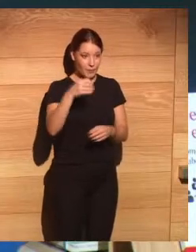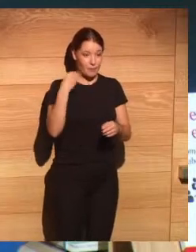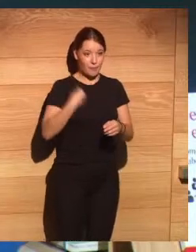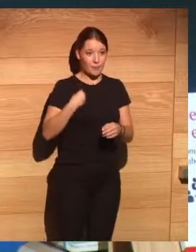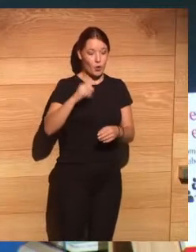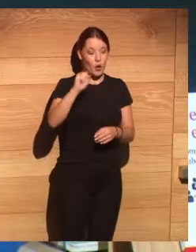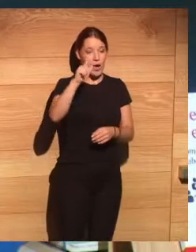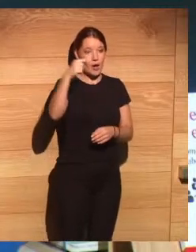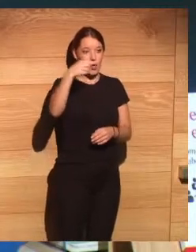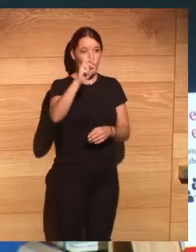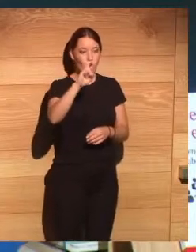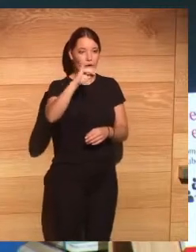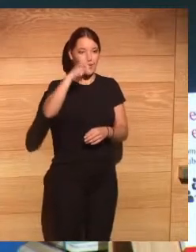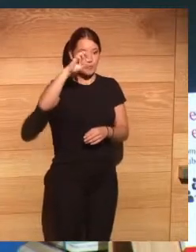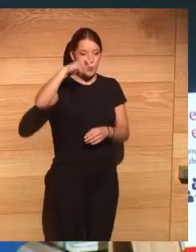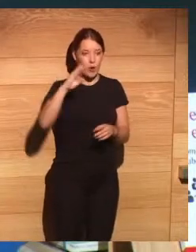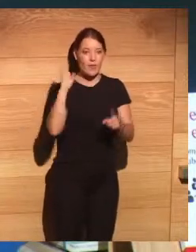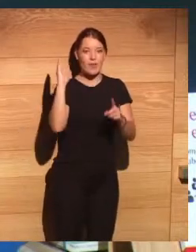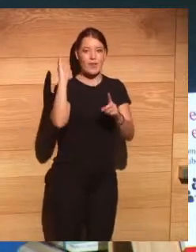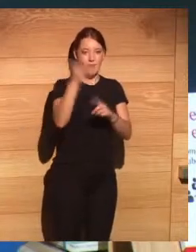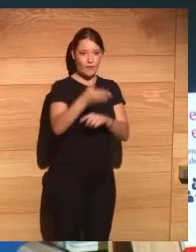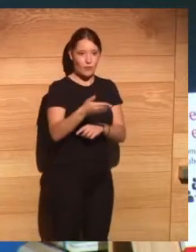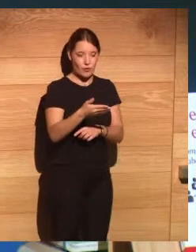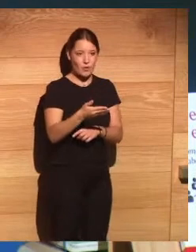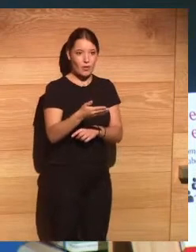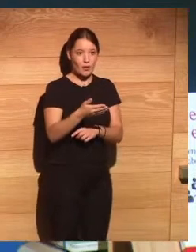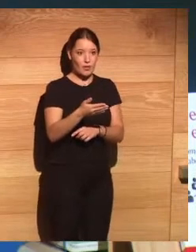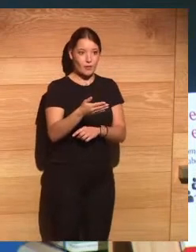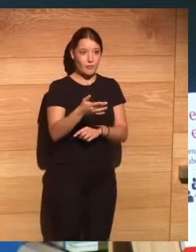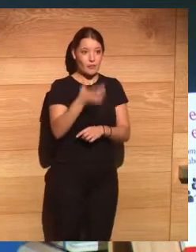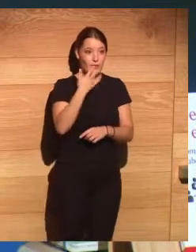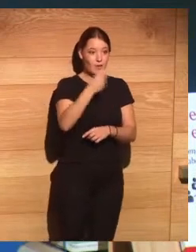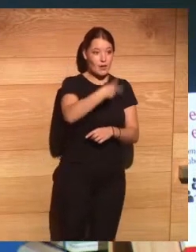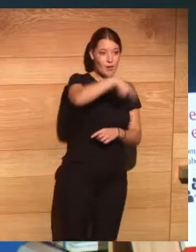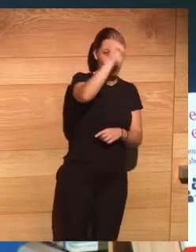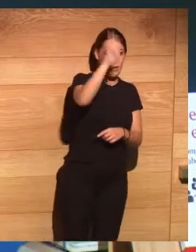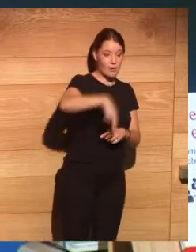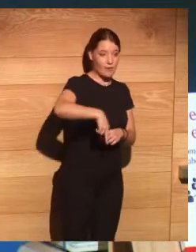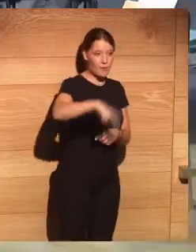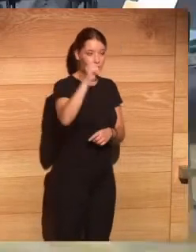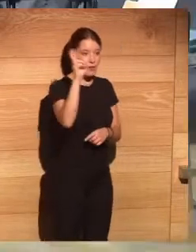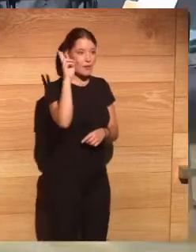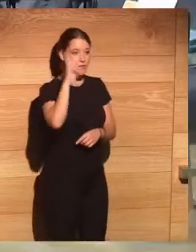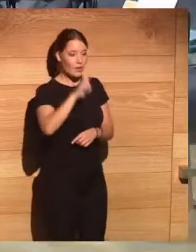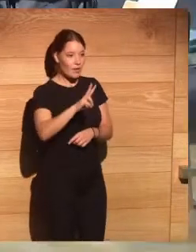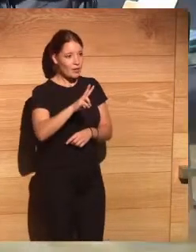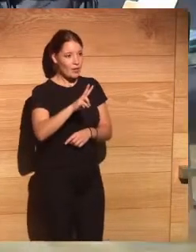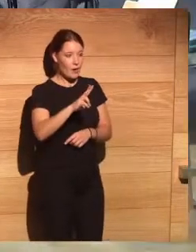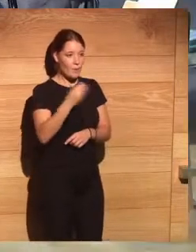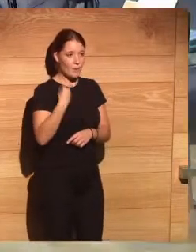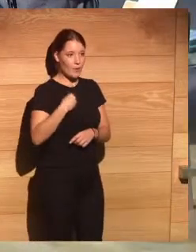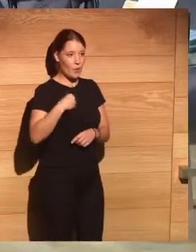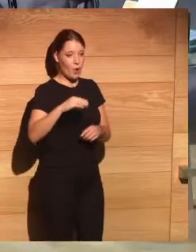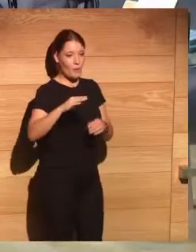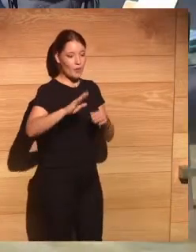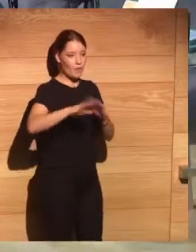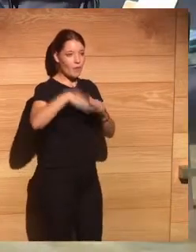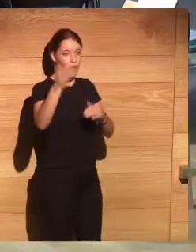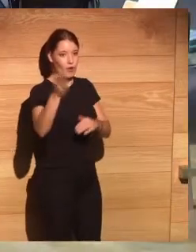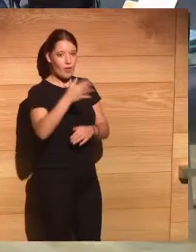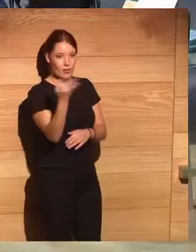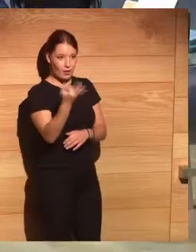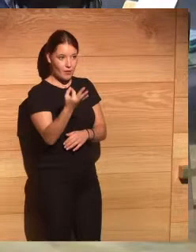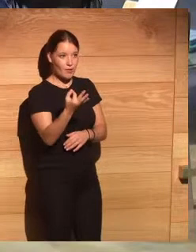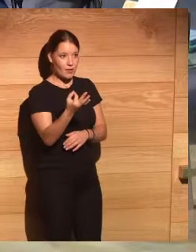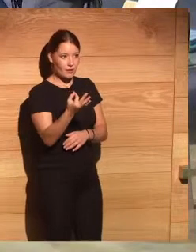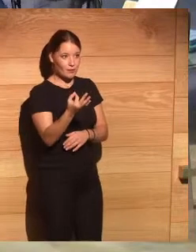tú ya cuando ves una televisión vía Netflix pues te tienes que salir de la forma de estar ahí porque te meten en un bucle de que solamente ves aquello que piensan que